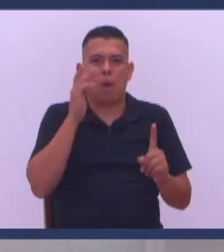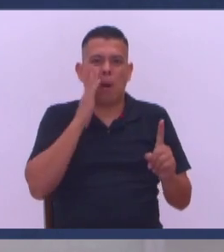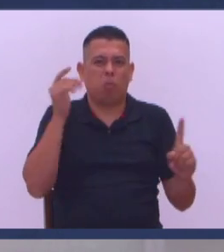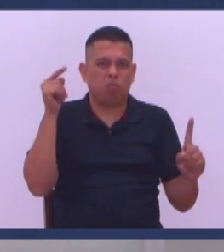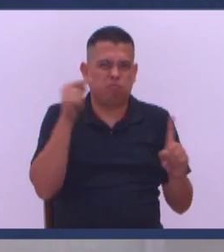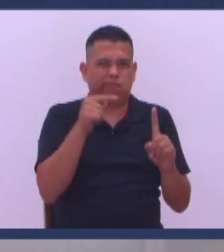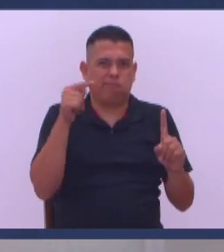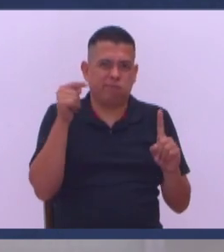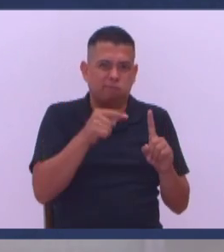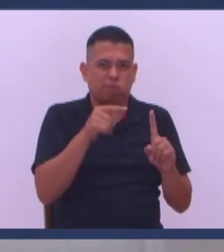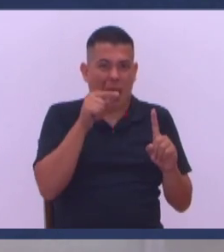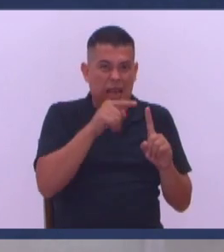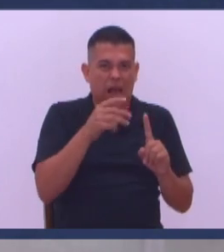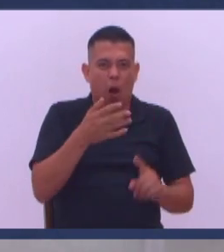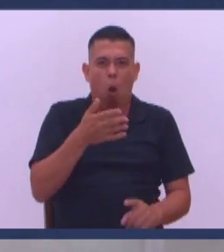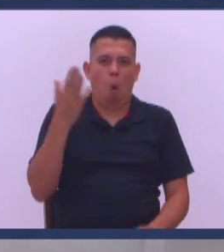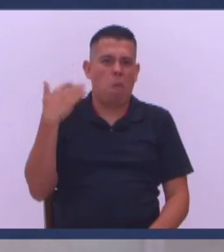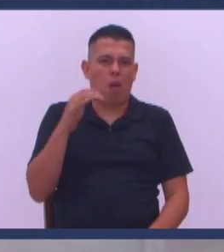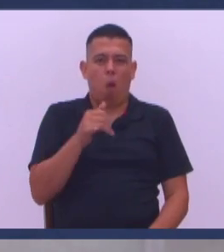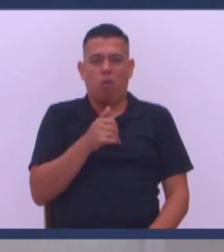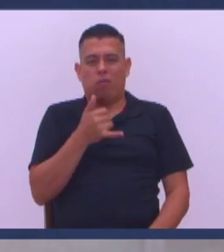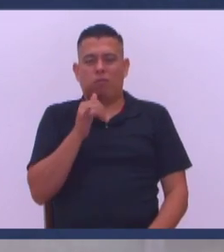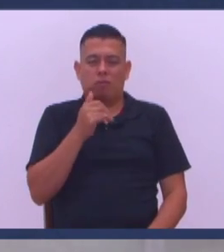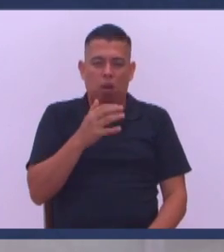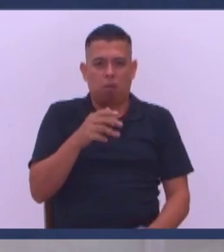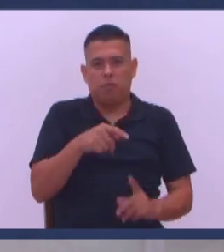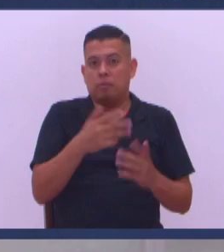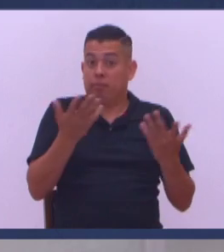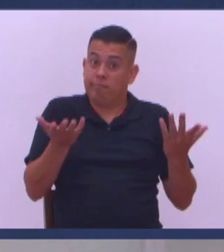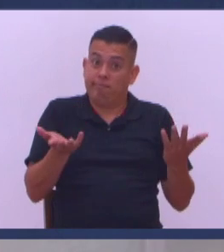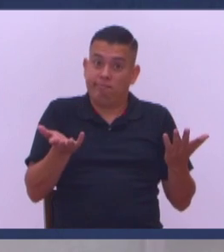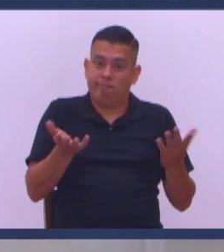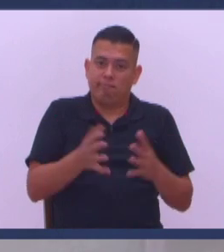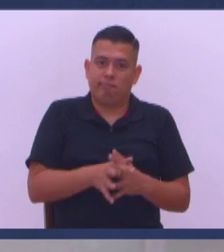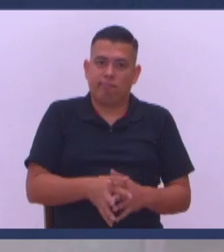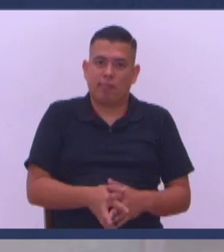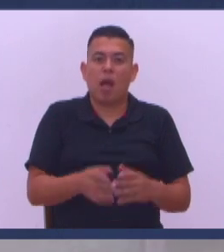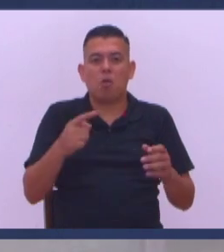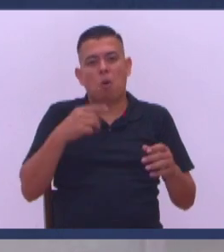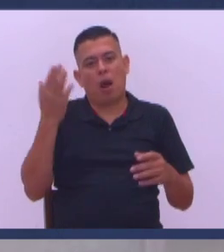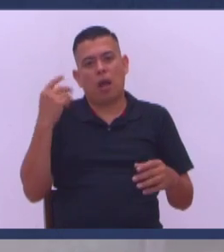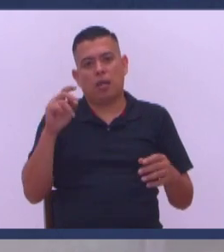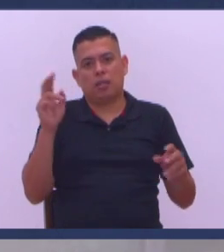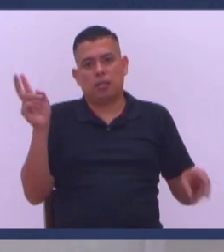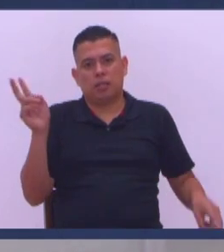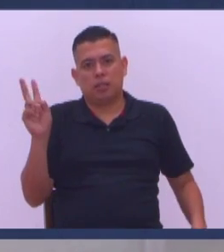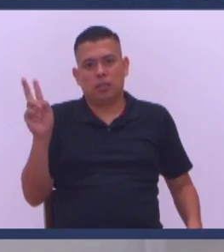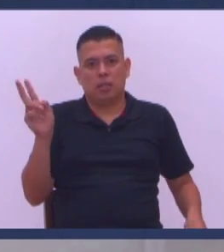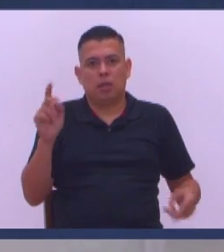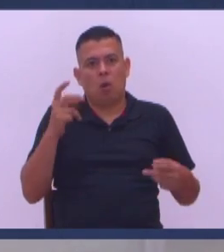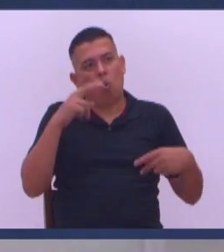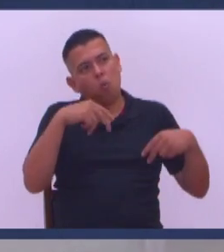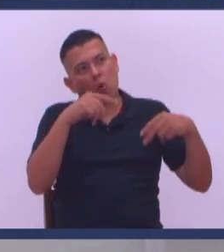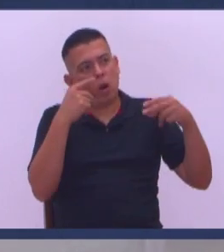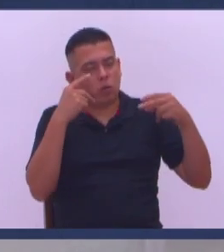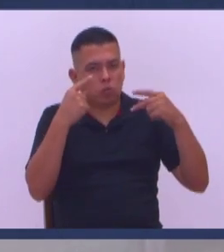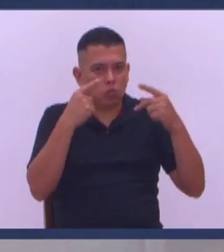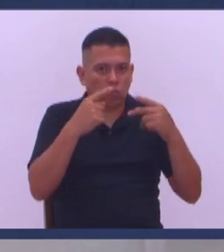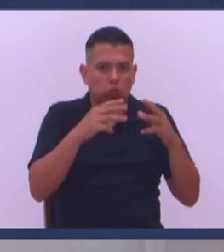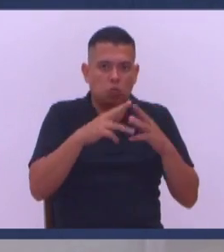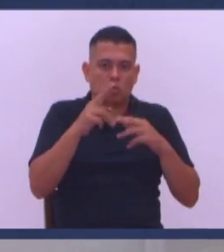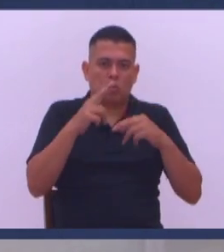A tal grado Que ahorita Ayer íbamos manejando De San Salvador Al albergue infantil Supervisar construcciones Ver los cambios Y